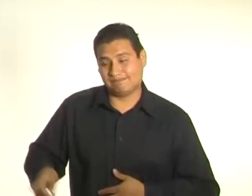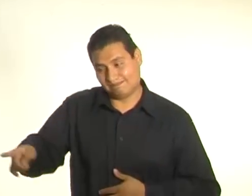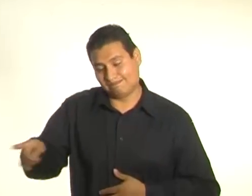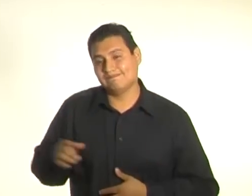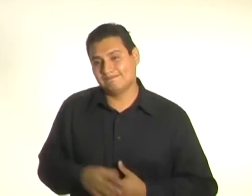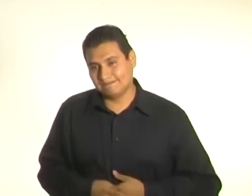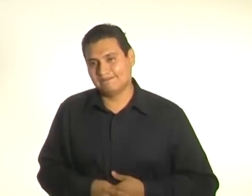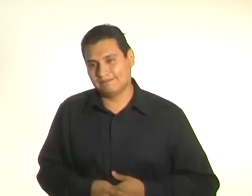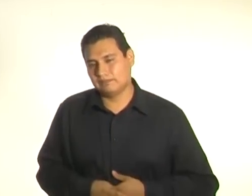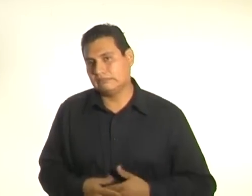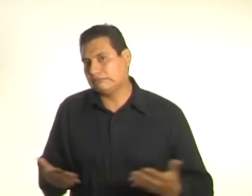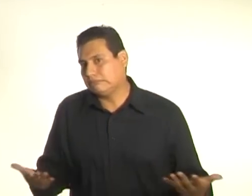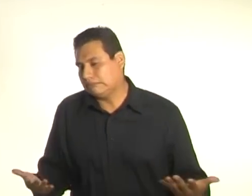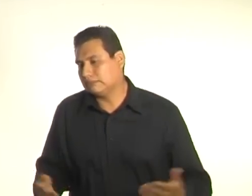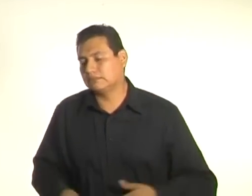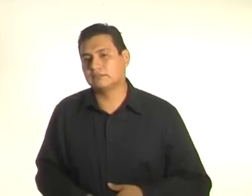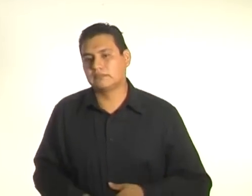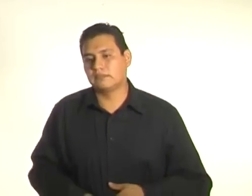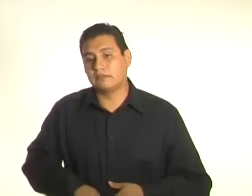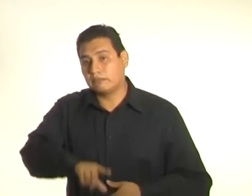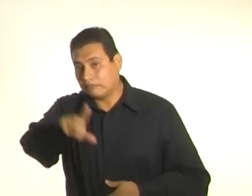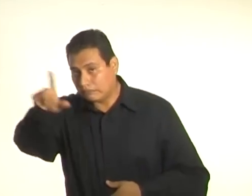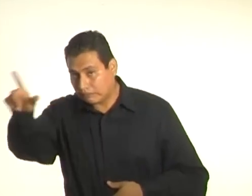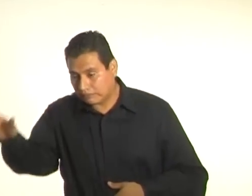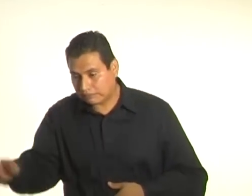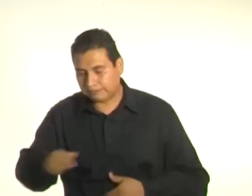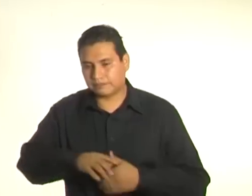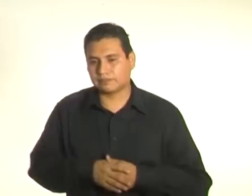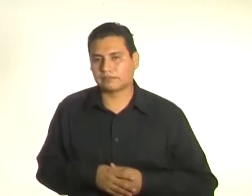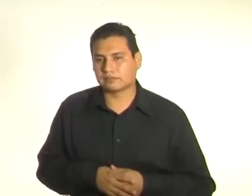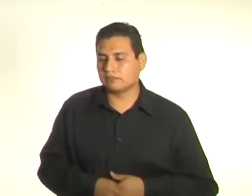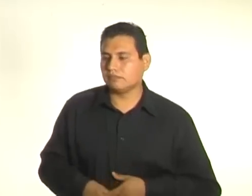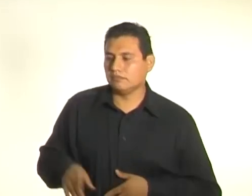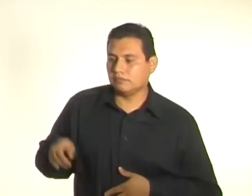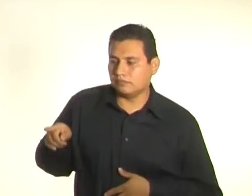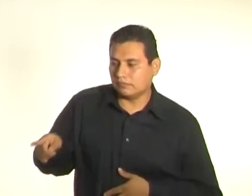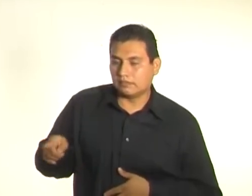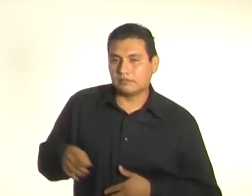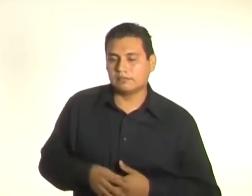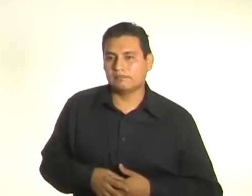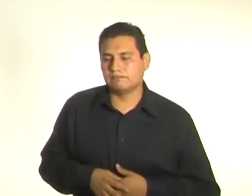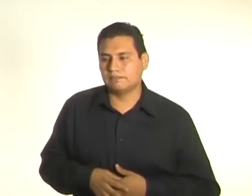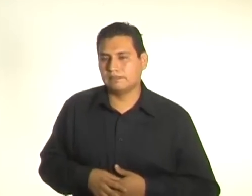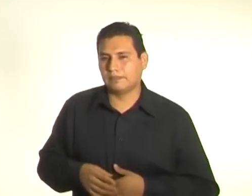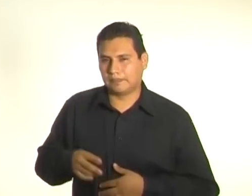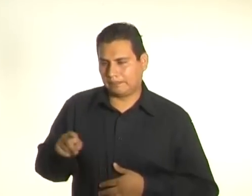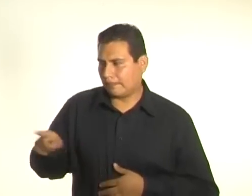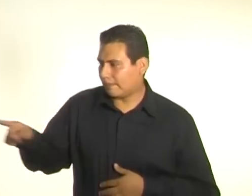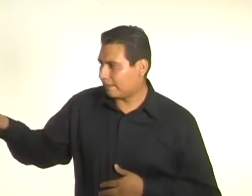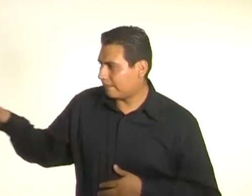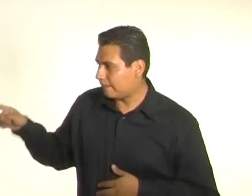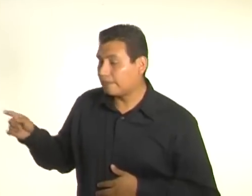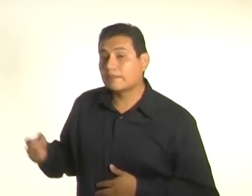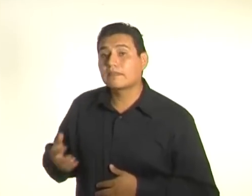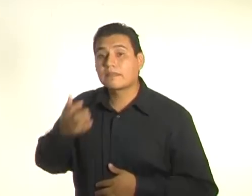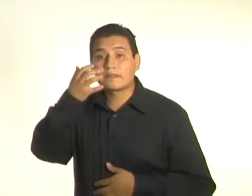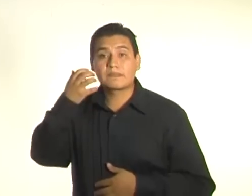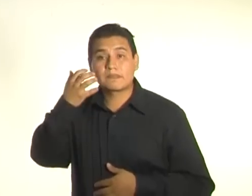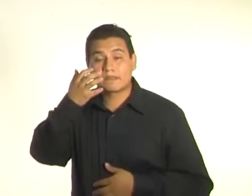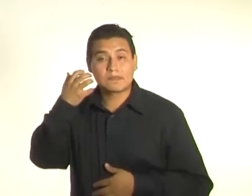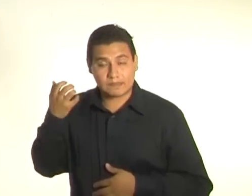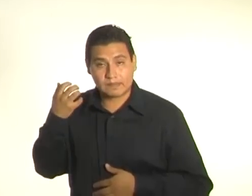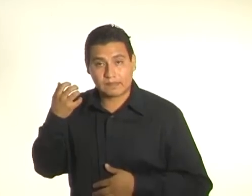Pero lo peor vino después. Y es que, aunque todos los gatos negros parezcan iguales,